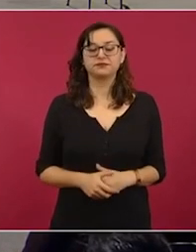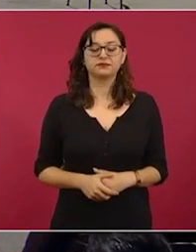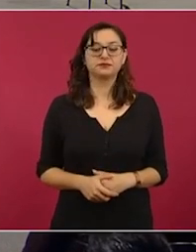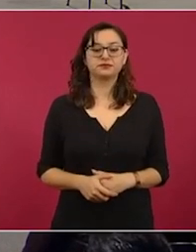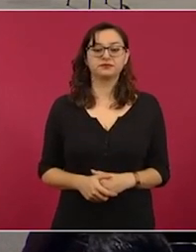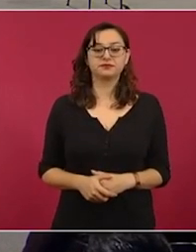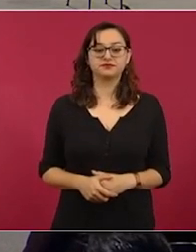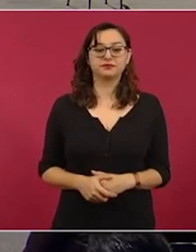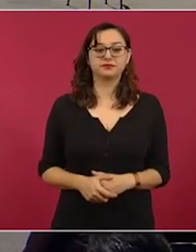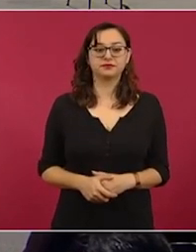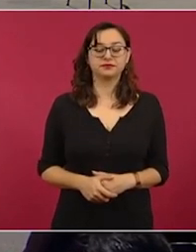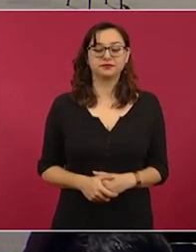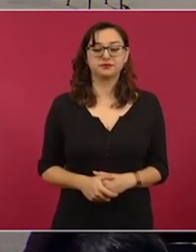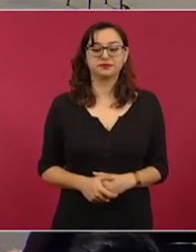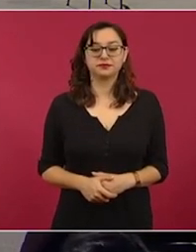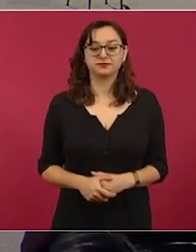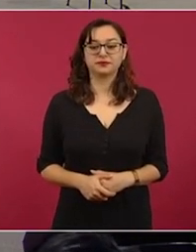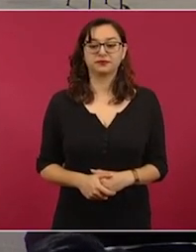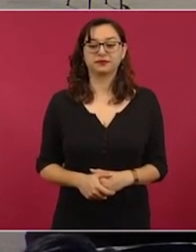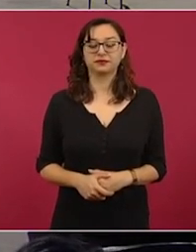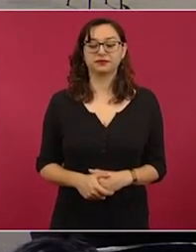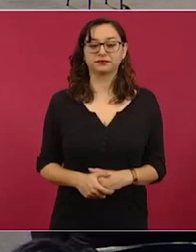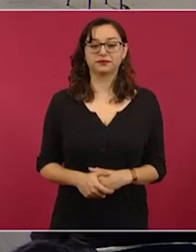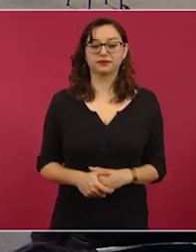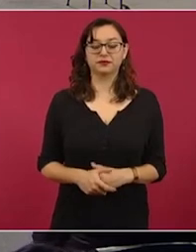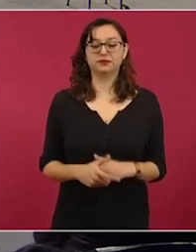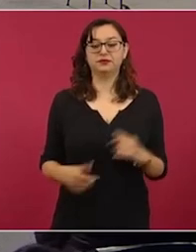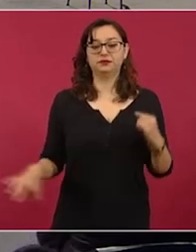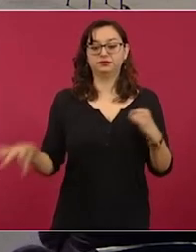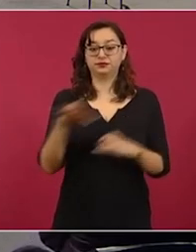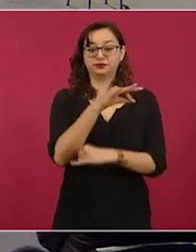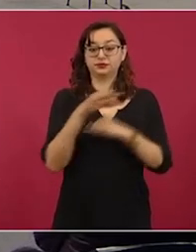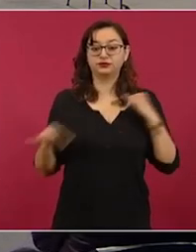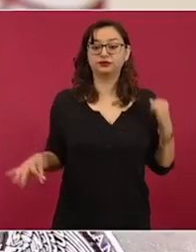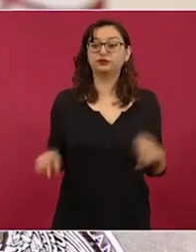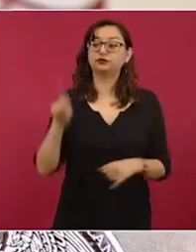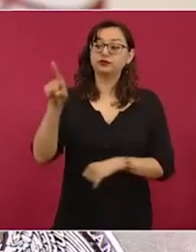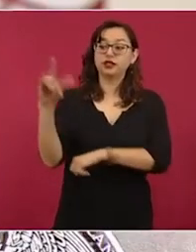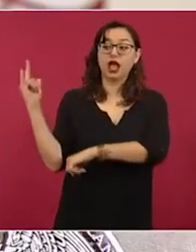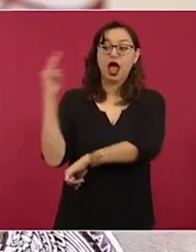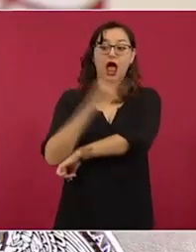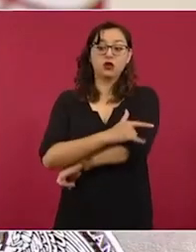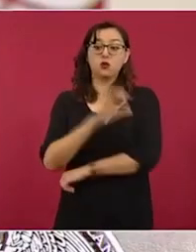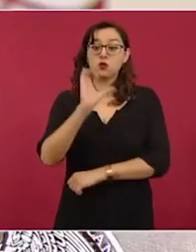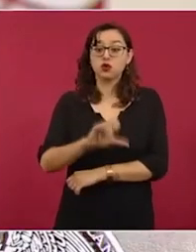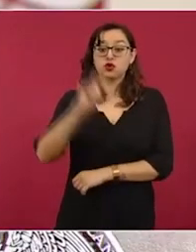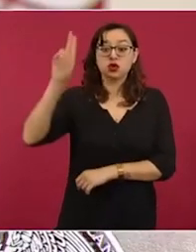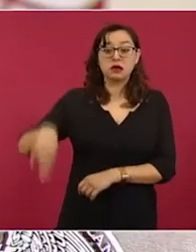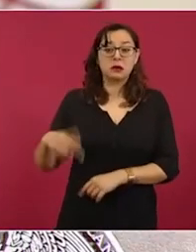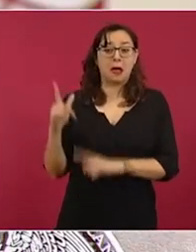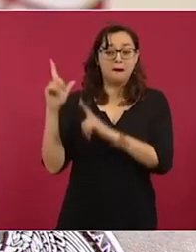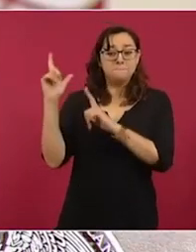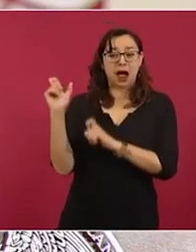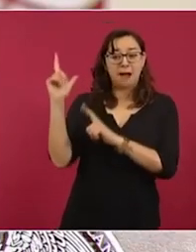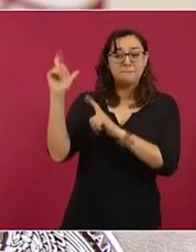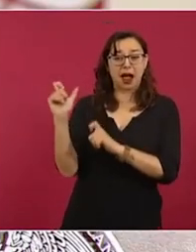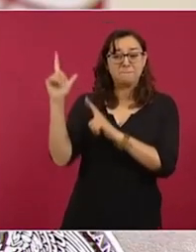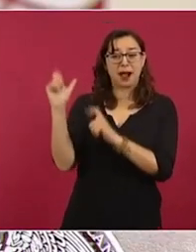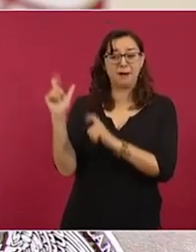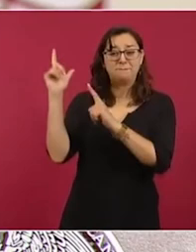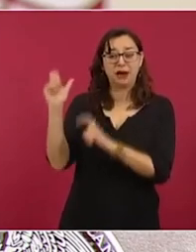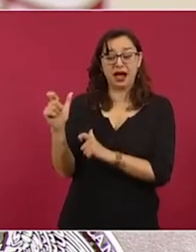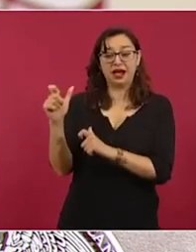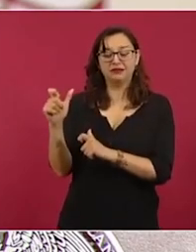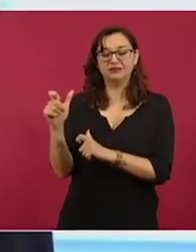Esta es la última nota. Con falsa balacera en el aeropuerto de Cancún salieron a volar los